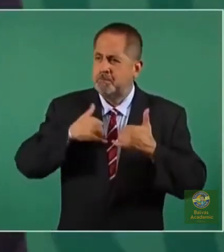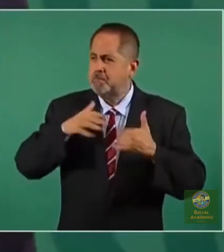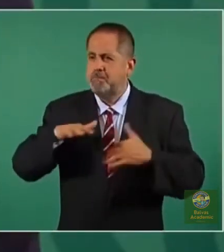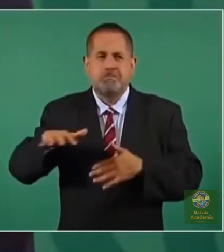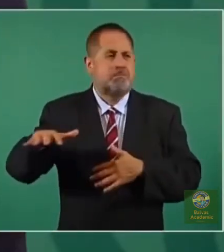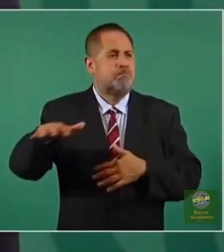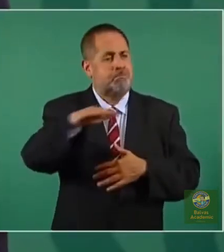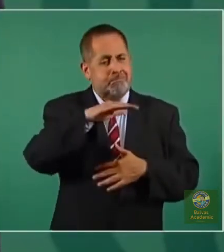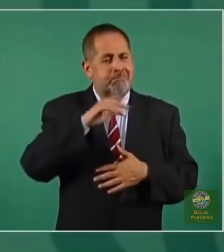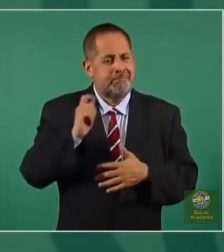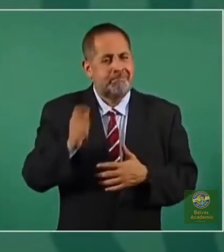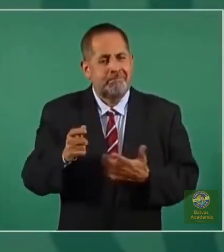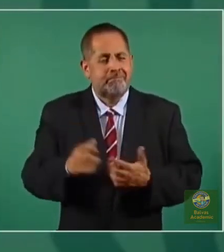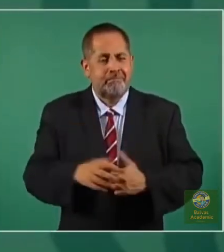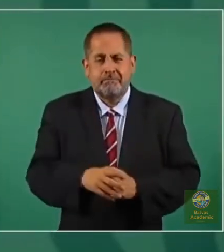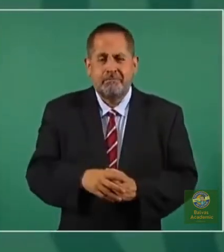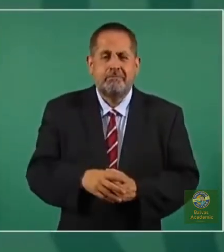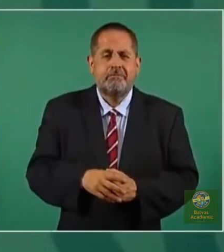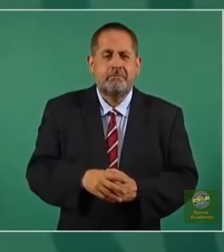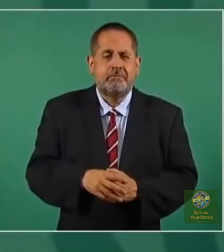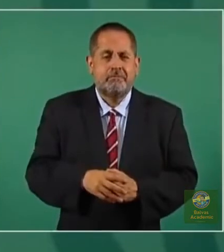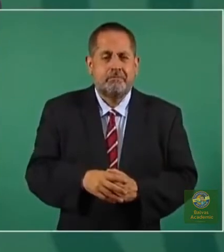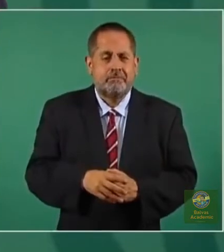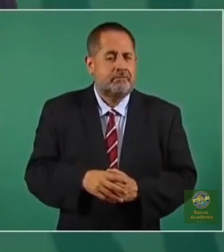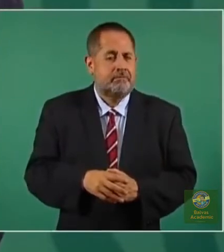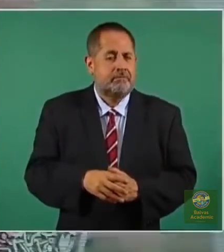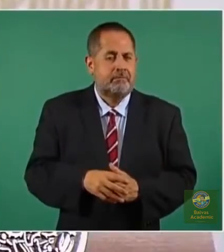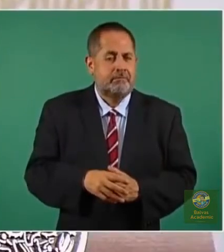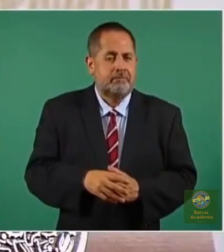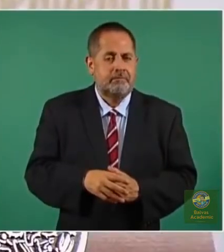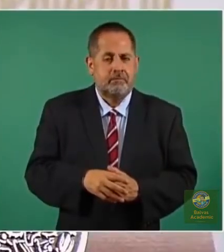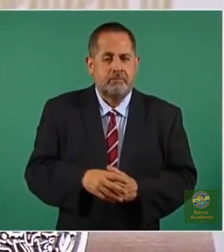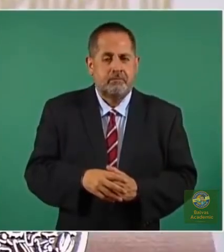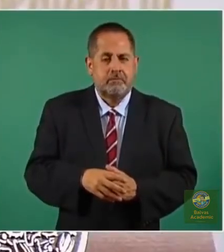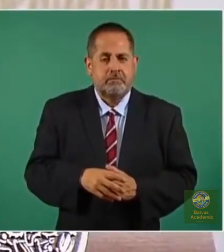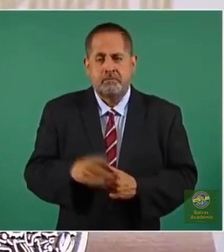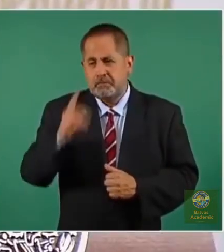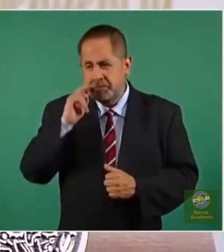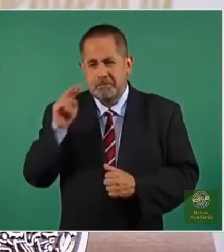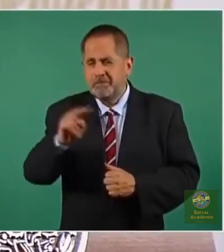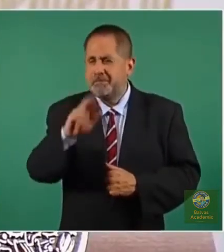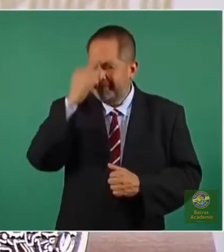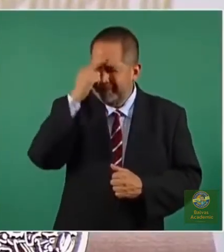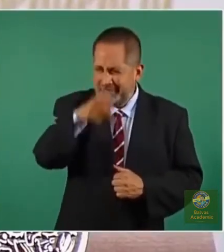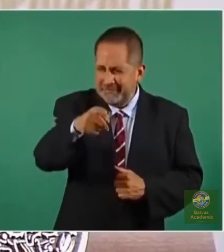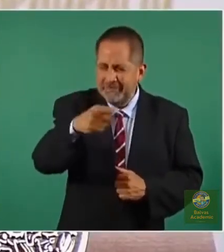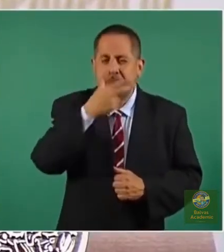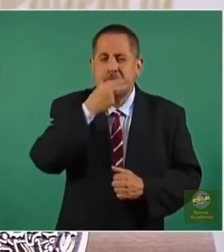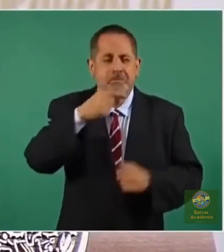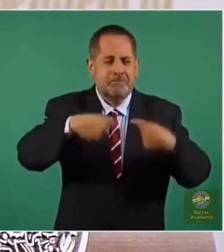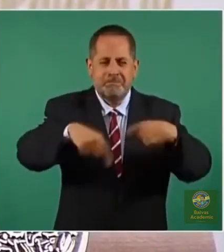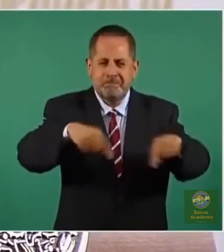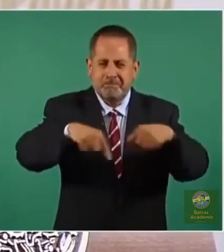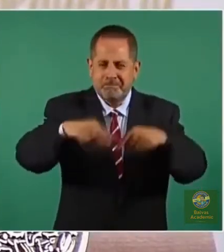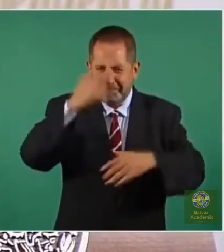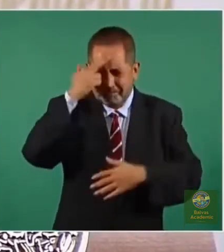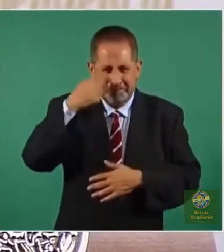que vean lo que hizo este futbolista